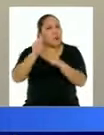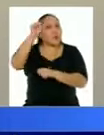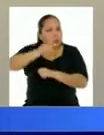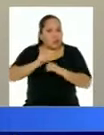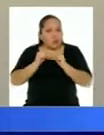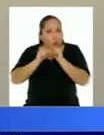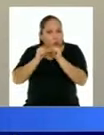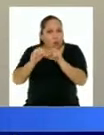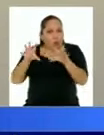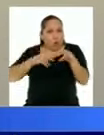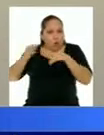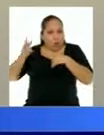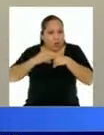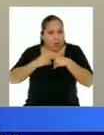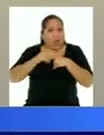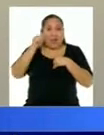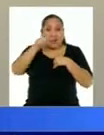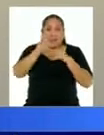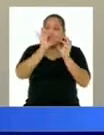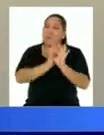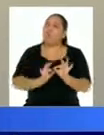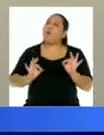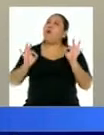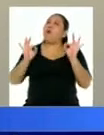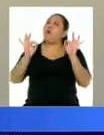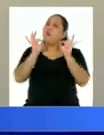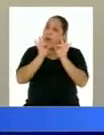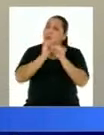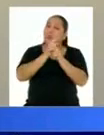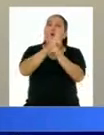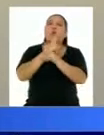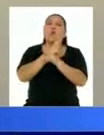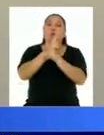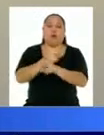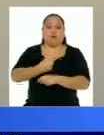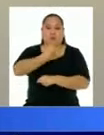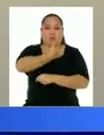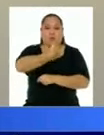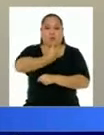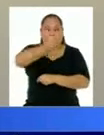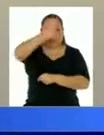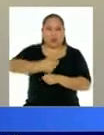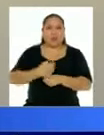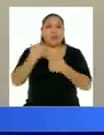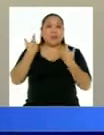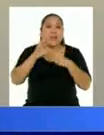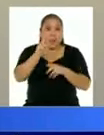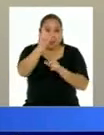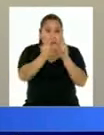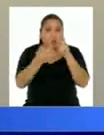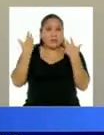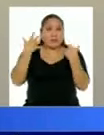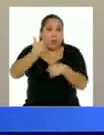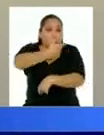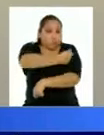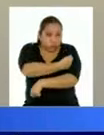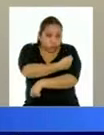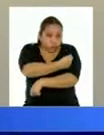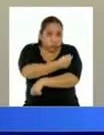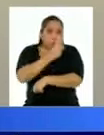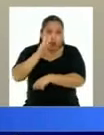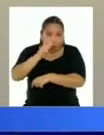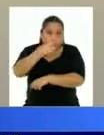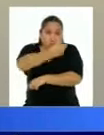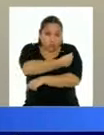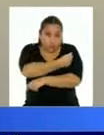por lo que es importante mantener las medidas de cuidado personal. Incluso quienes ya recibieron las dos dosis pueden contagiarse del COVID